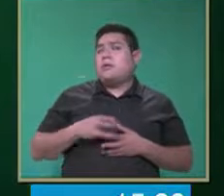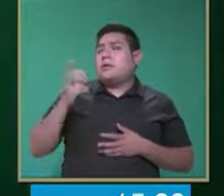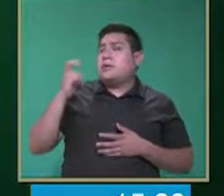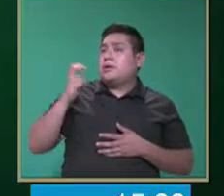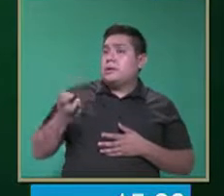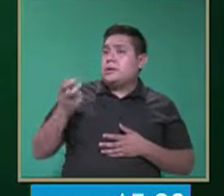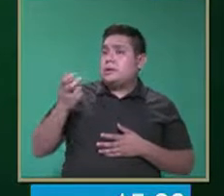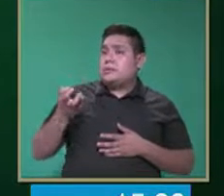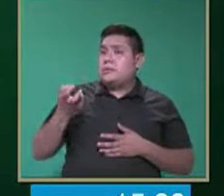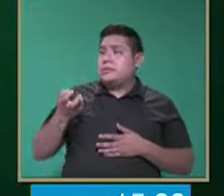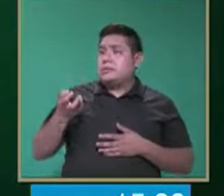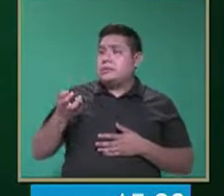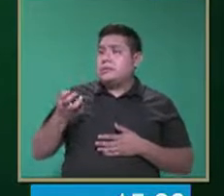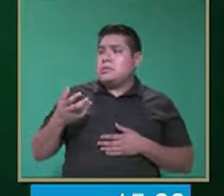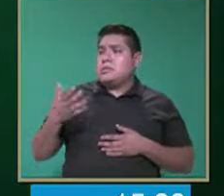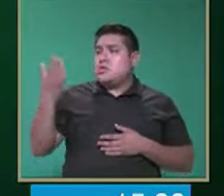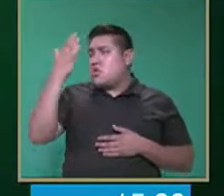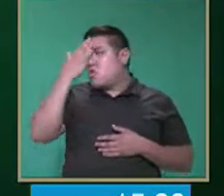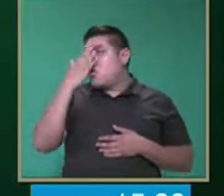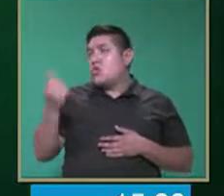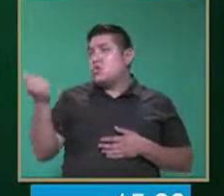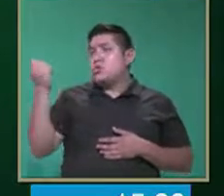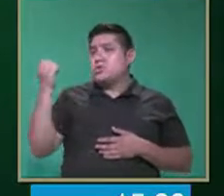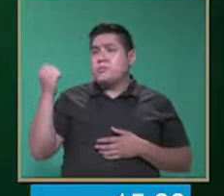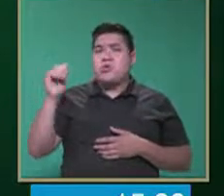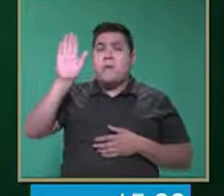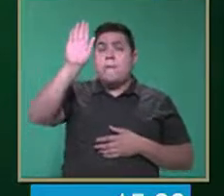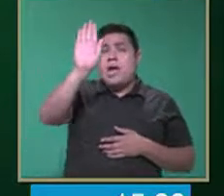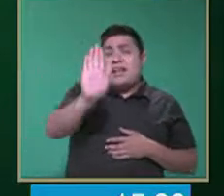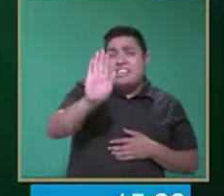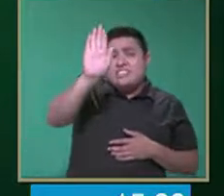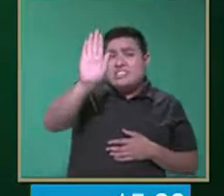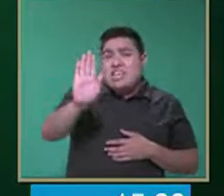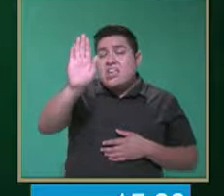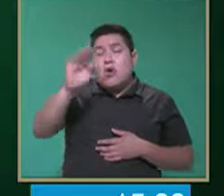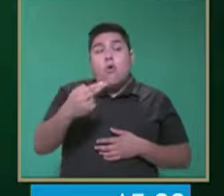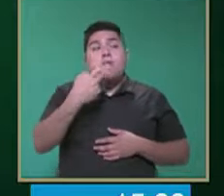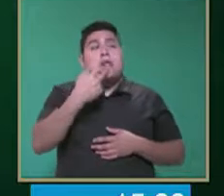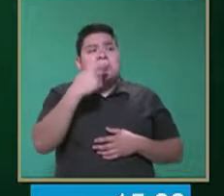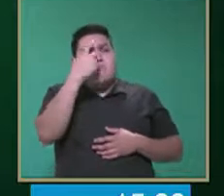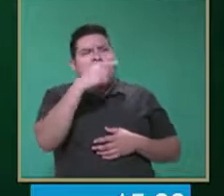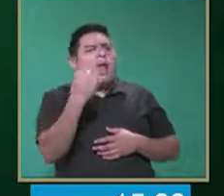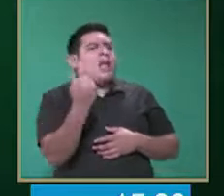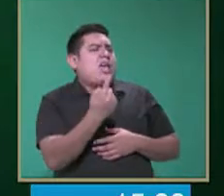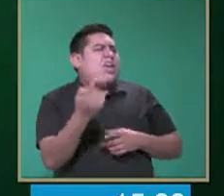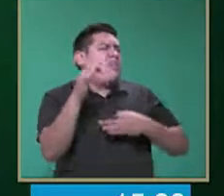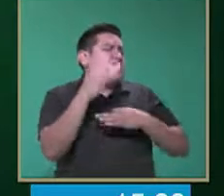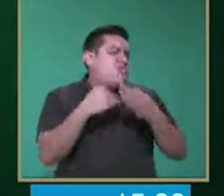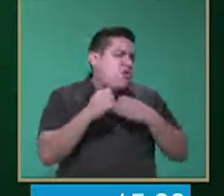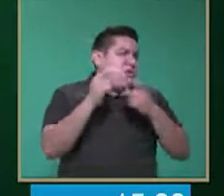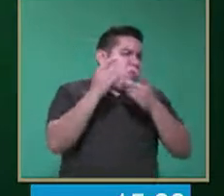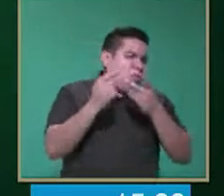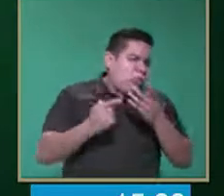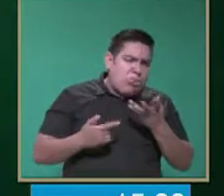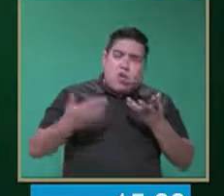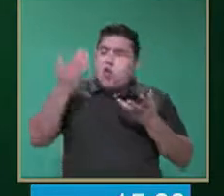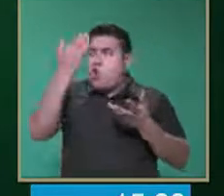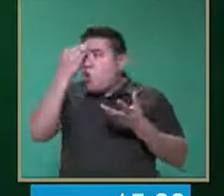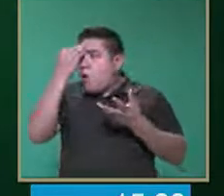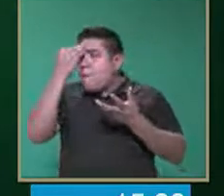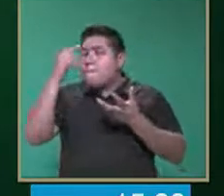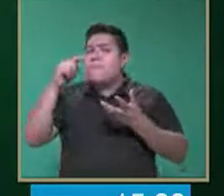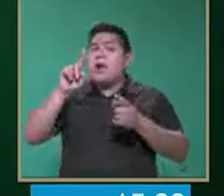noción del concepto, de las semejanzas, de la utilidad, de todo para que ellos vayan